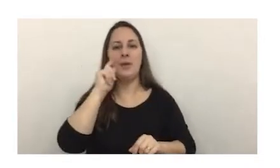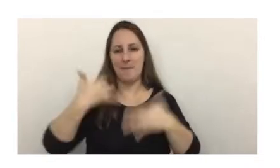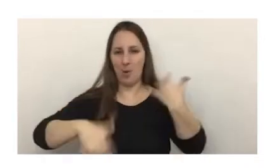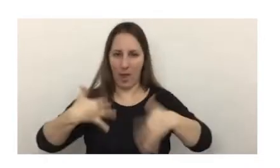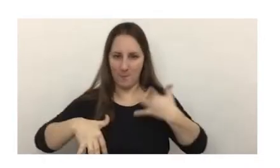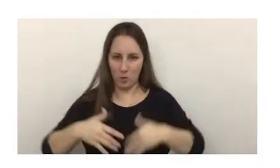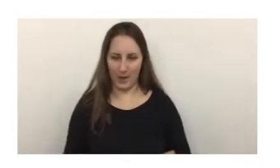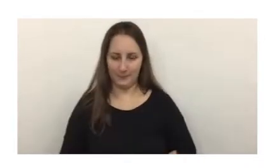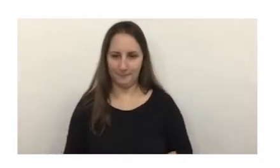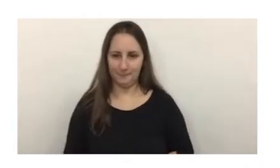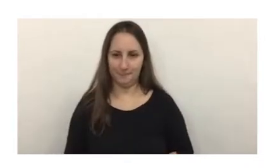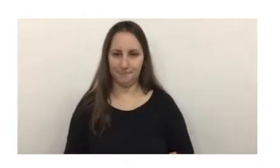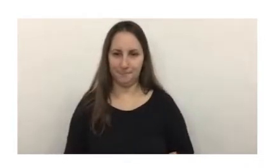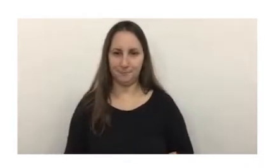rápido